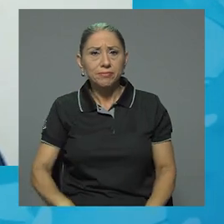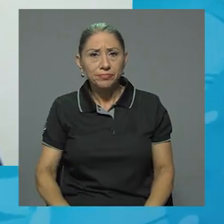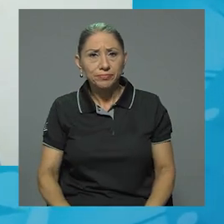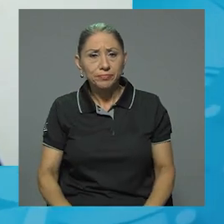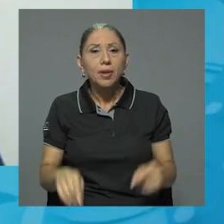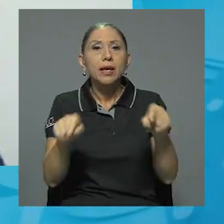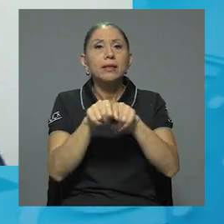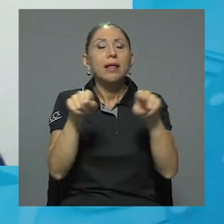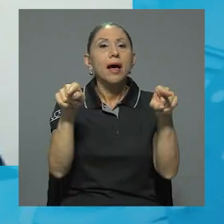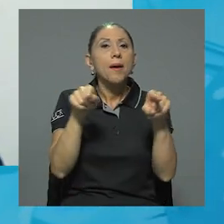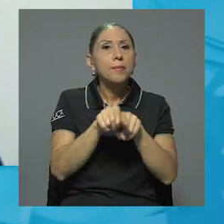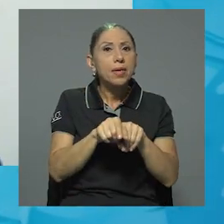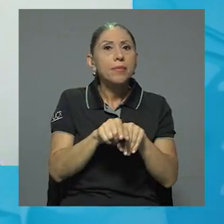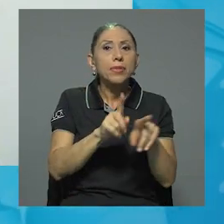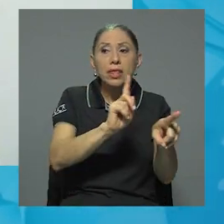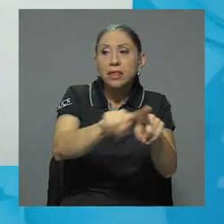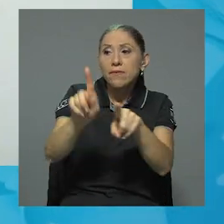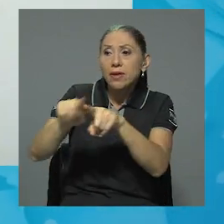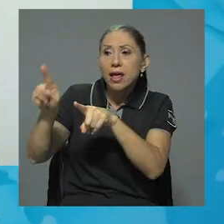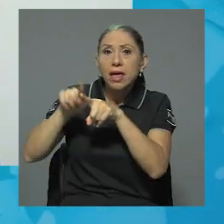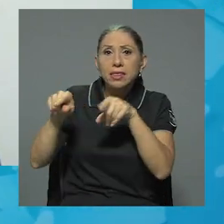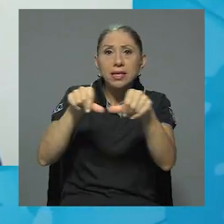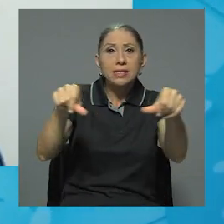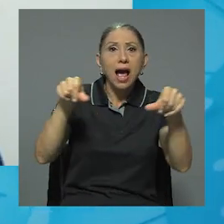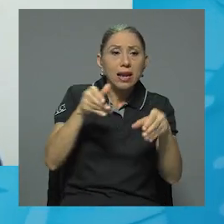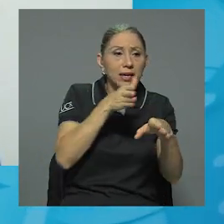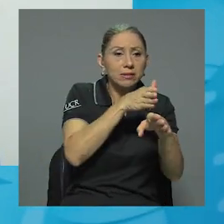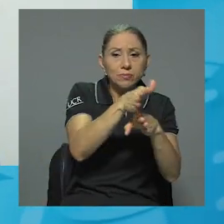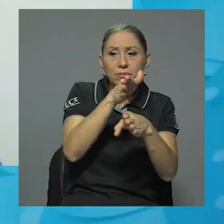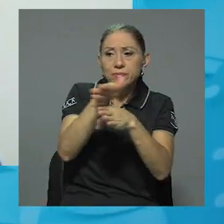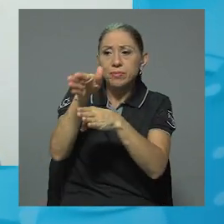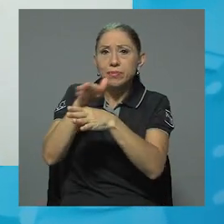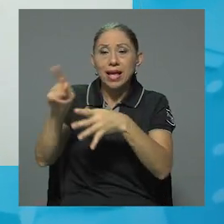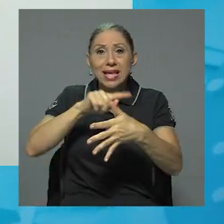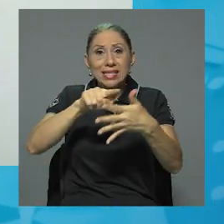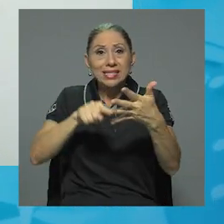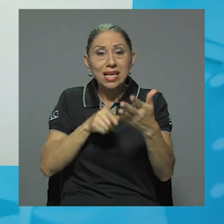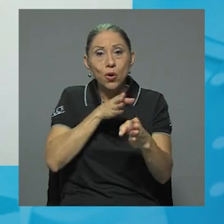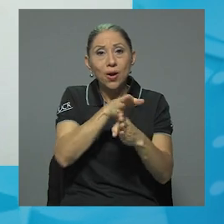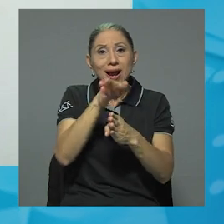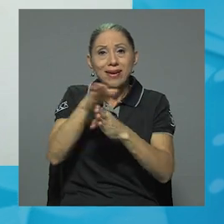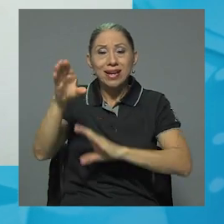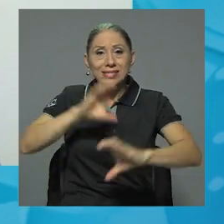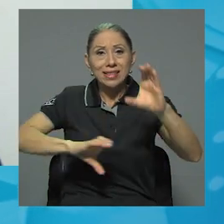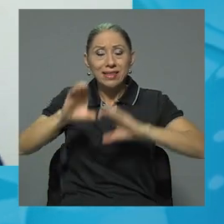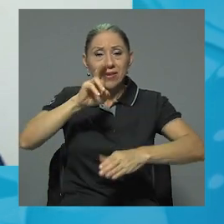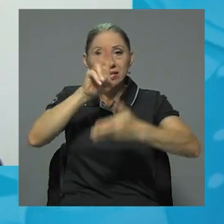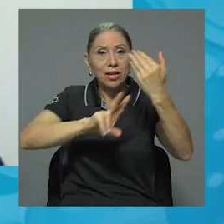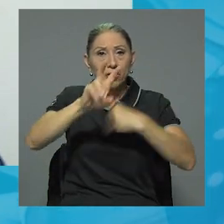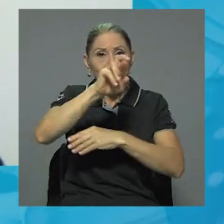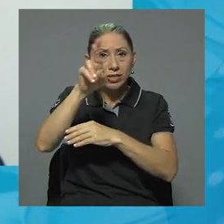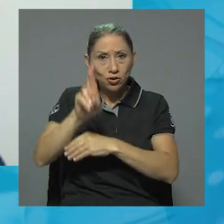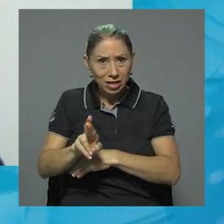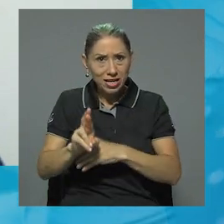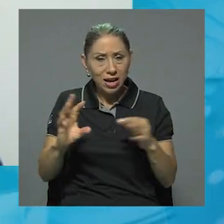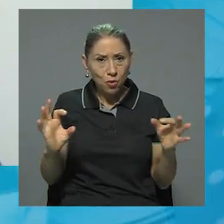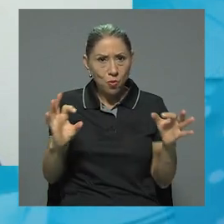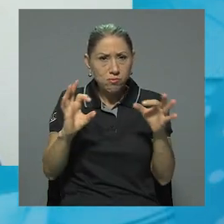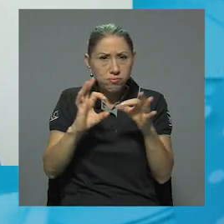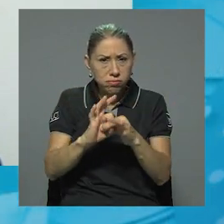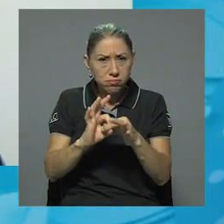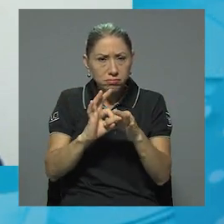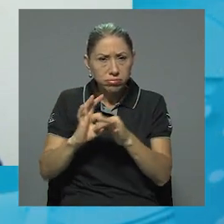Generar también una interdisciplinaridad entre las cinco carreras científicas que da la Universidad de Costa Rica y también